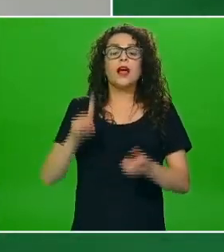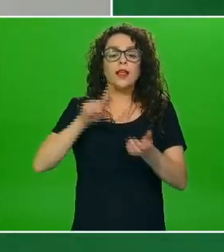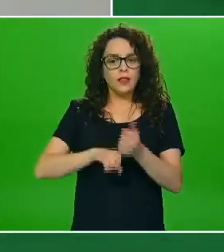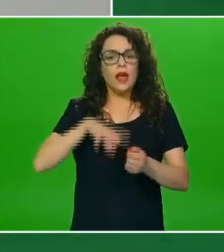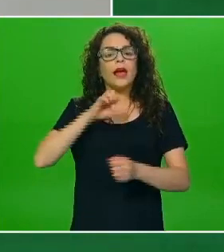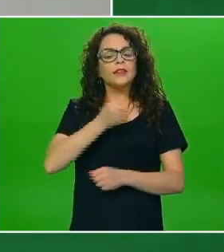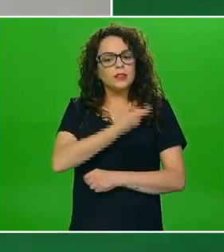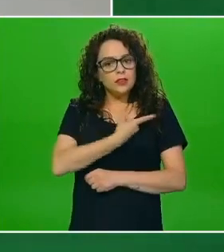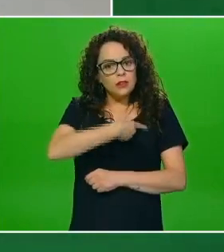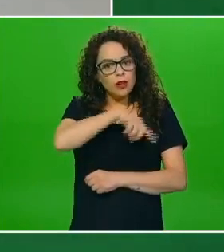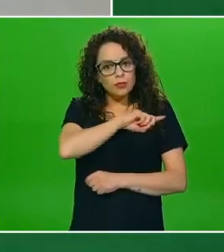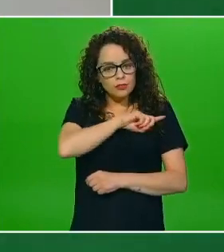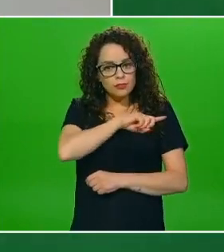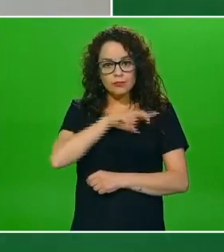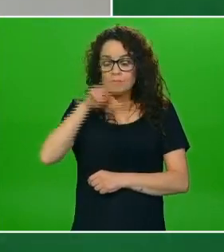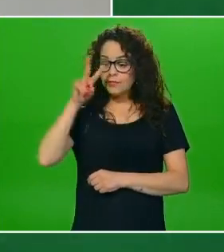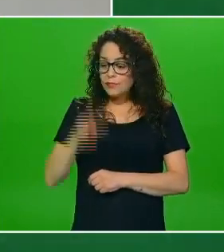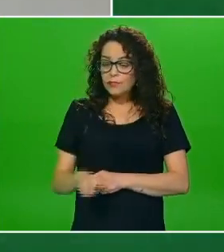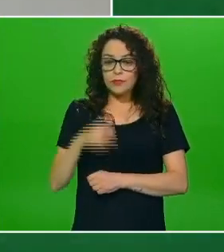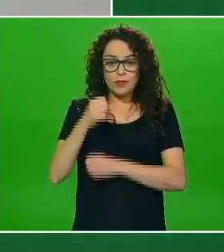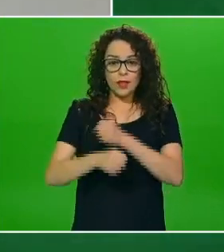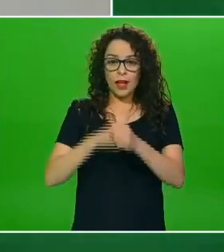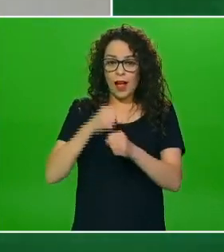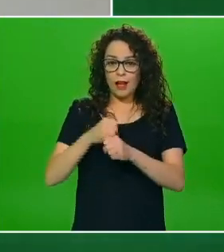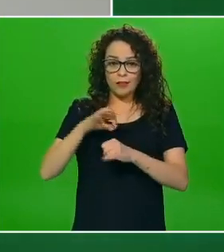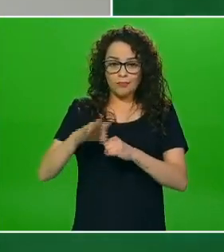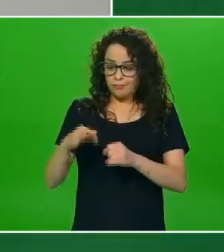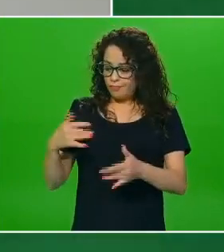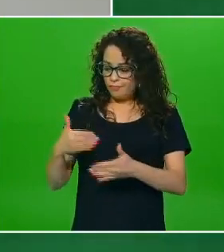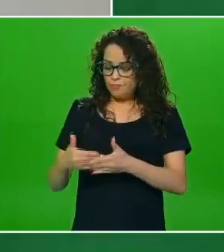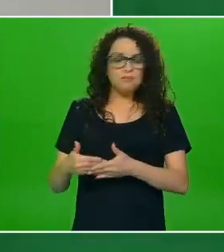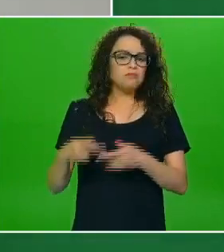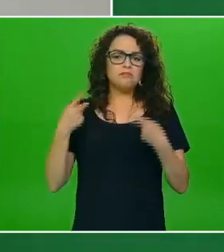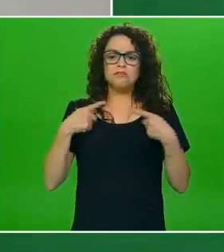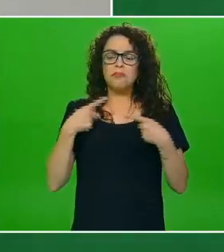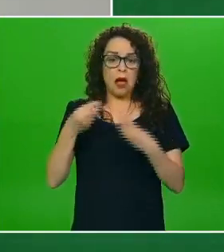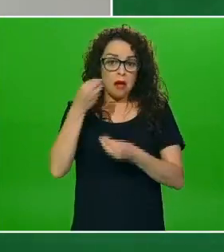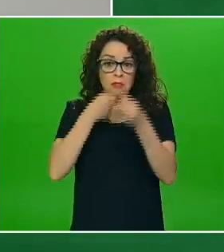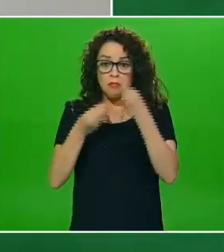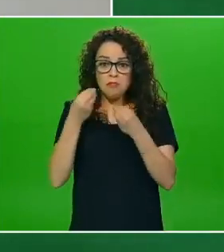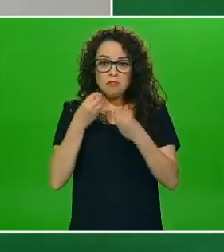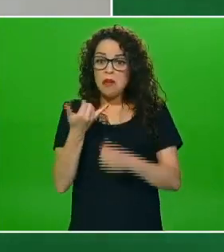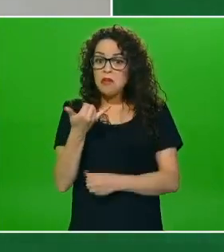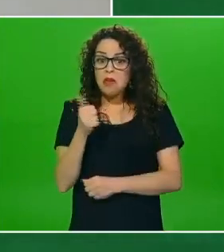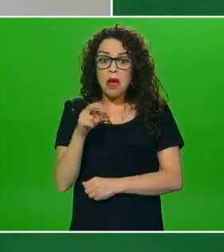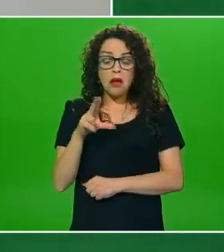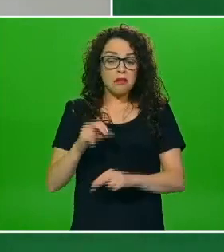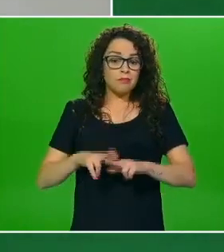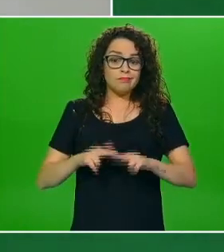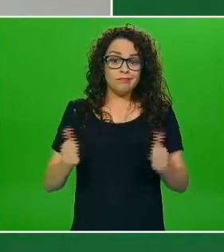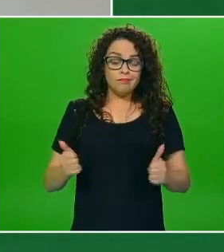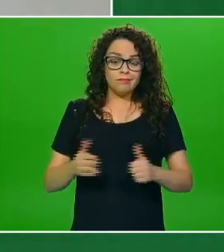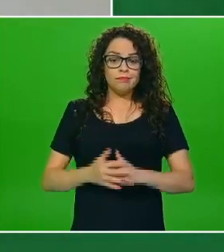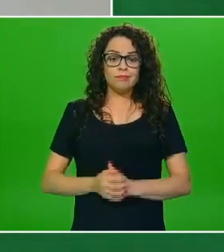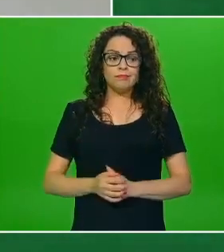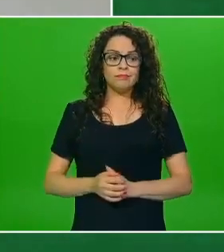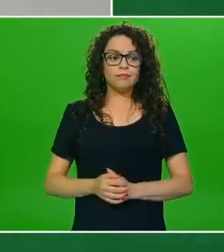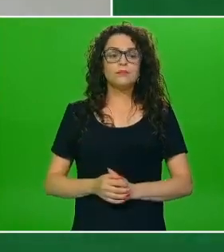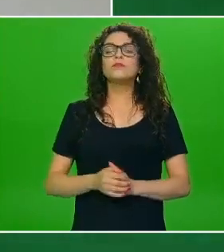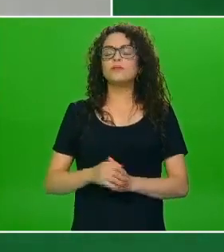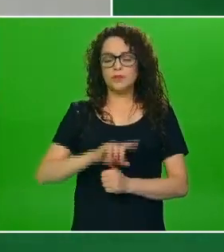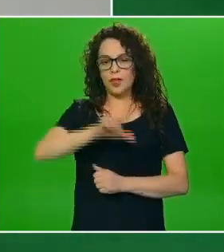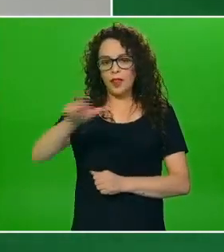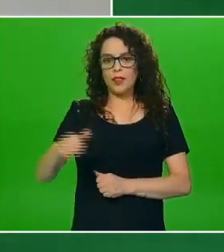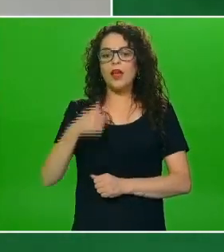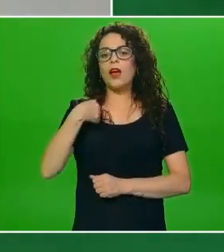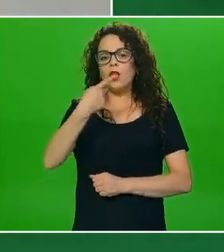en los últimos años la verdad es que mucha gente ya no las está consumiendo entonces más adelante voy a mostrar ejemplos de estos